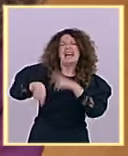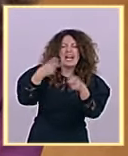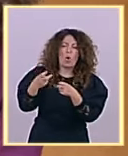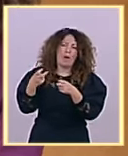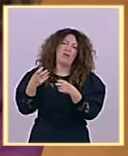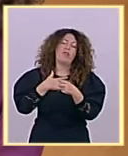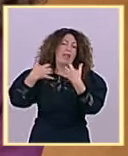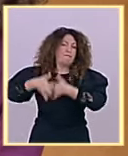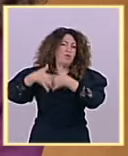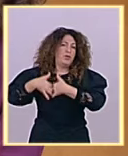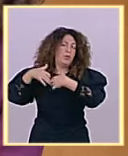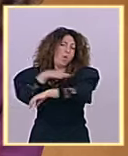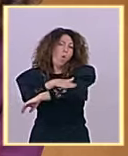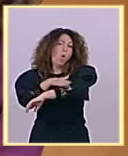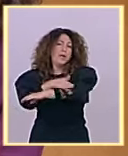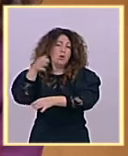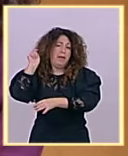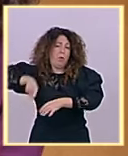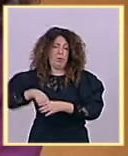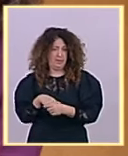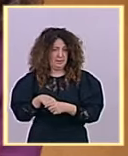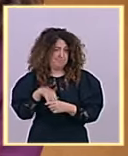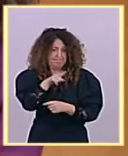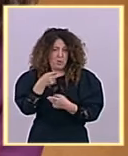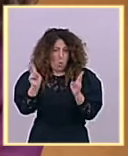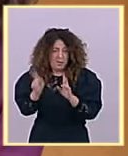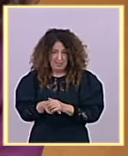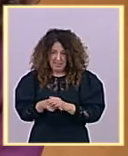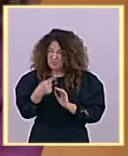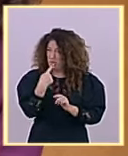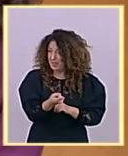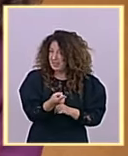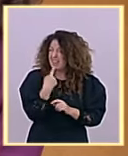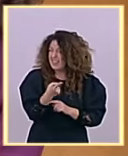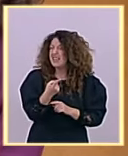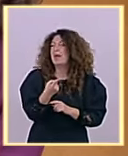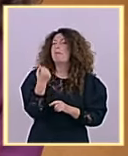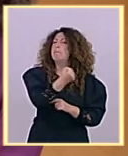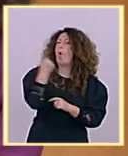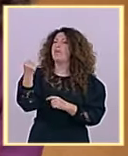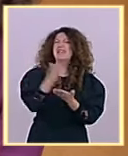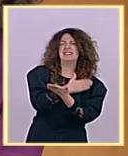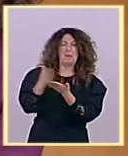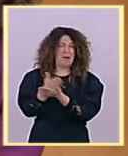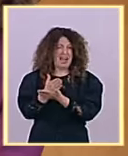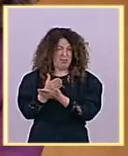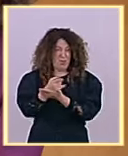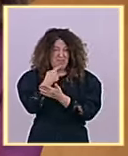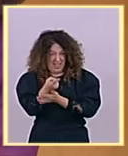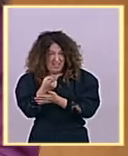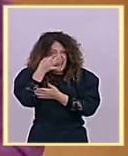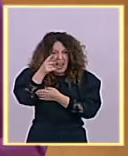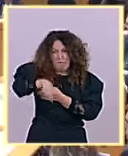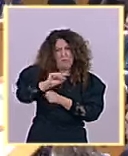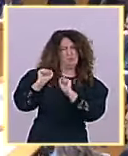¿Ustedes hablan de separación de poderes cuando están impidiendo que estos órganos puedan ejercer sus derechos constitucionales?